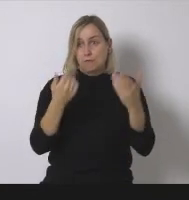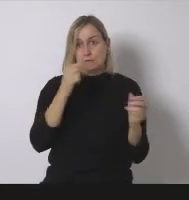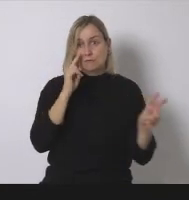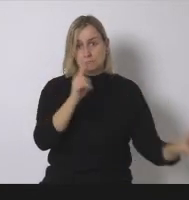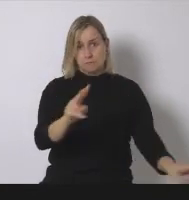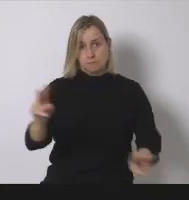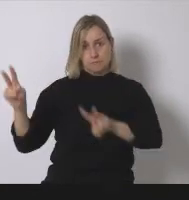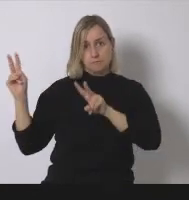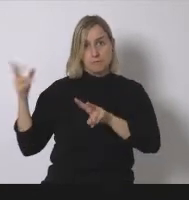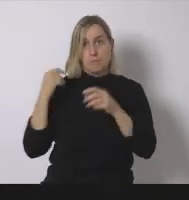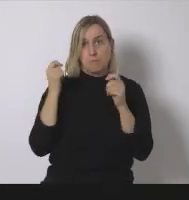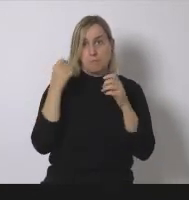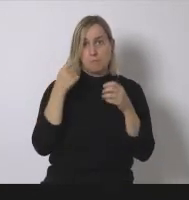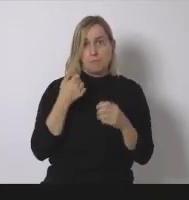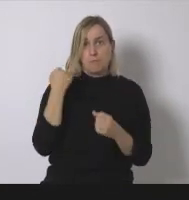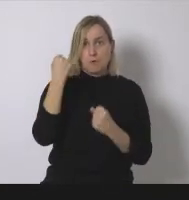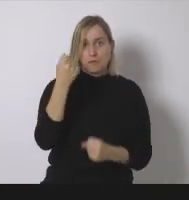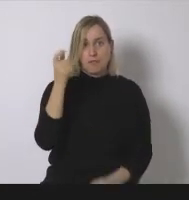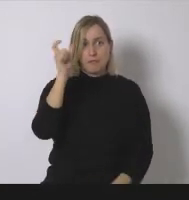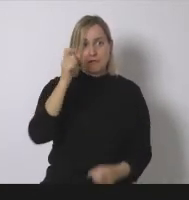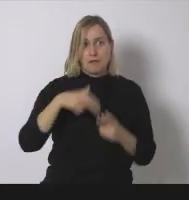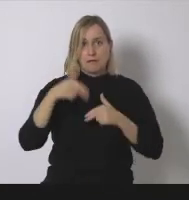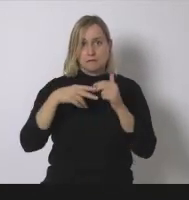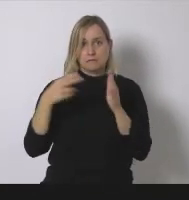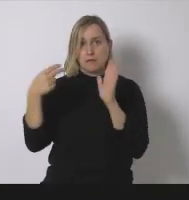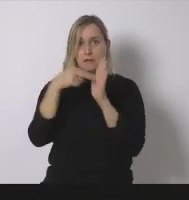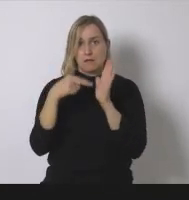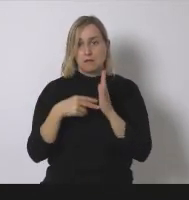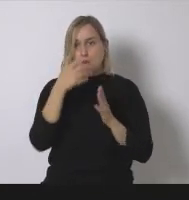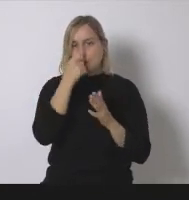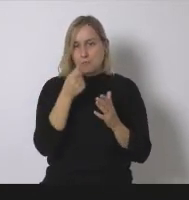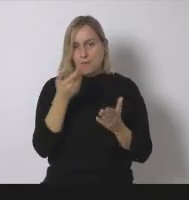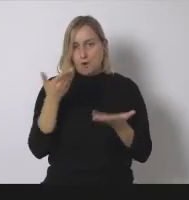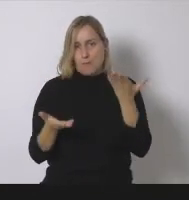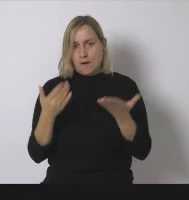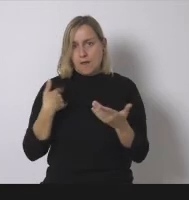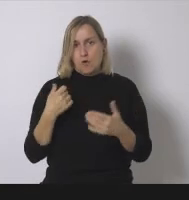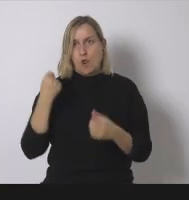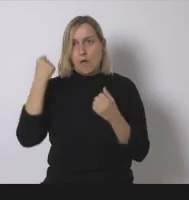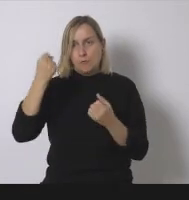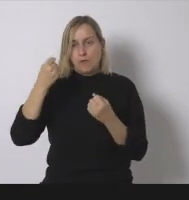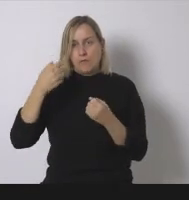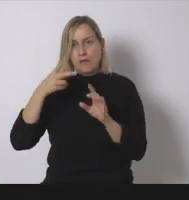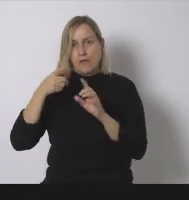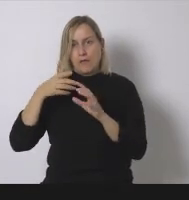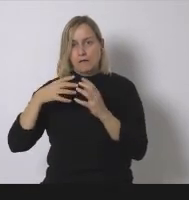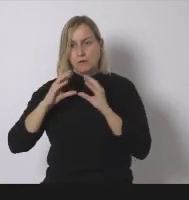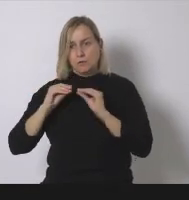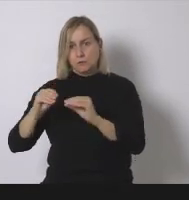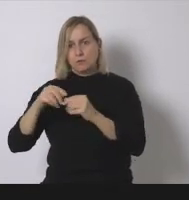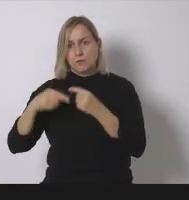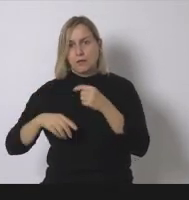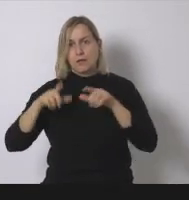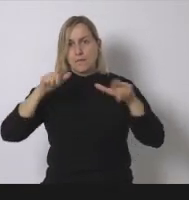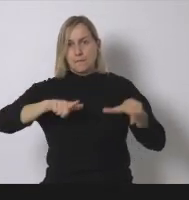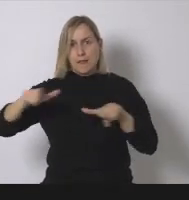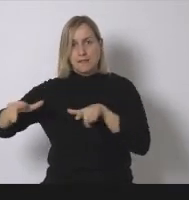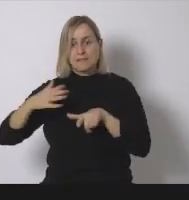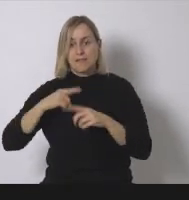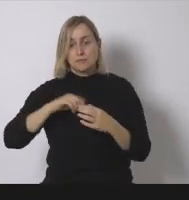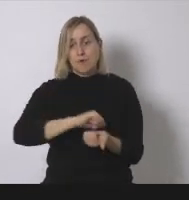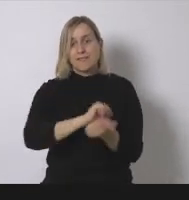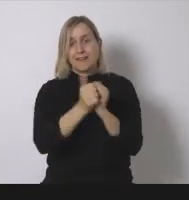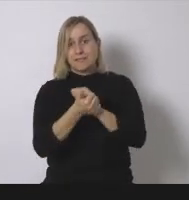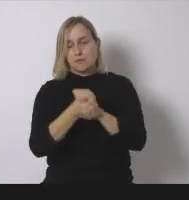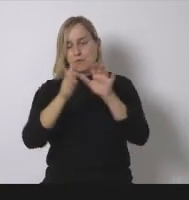comparables con la potencia que se despliega en grandes plantas es decir es una transición lenta que depende de la